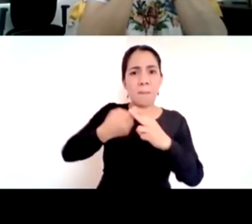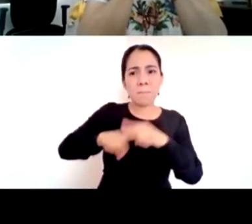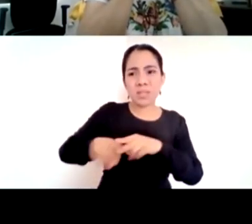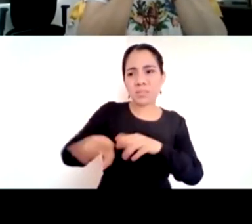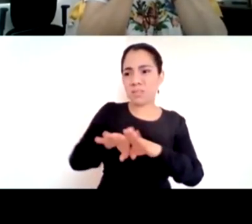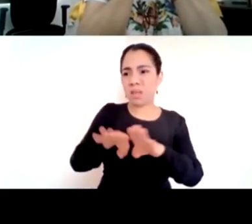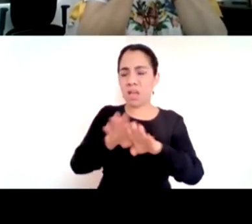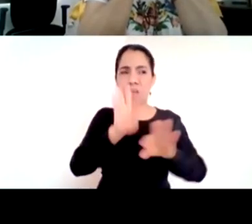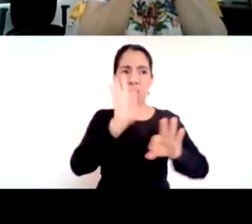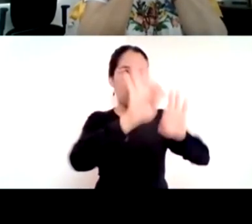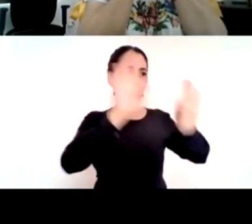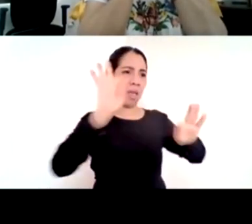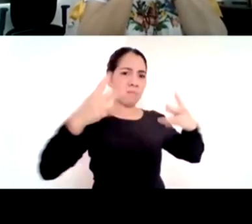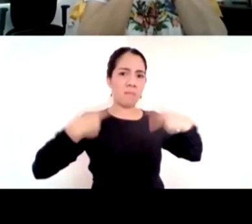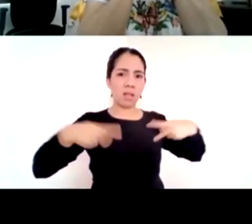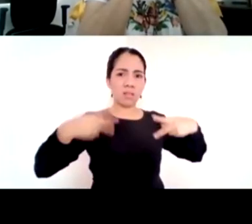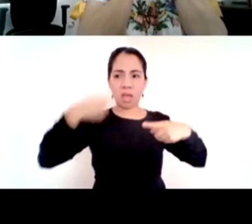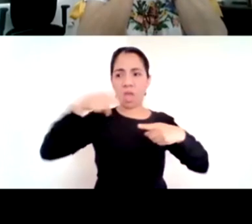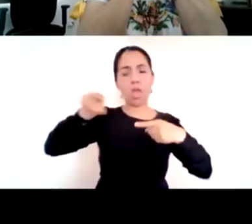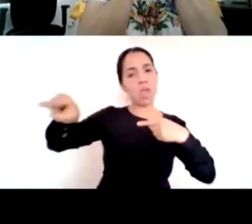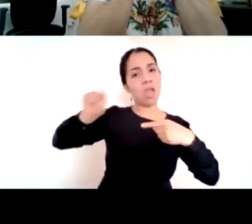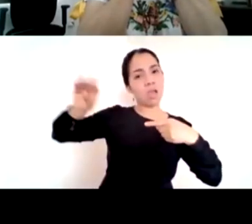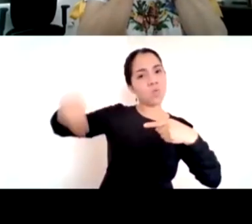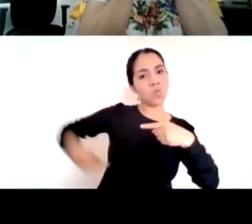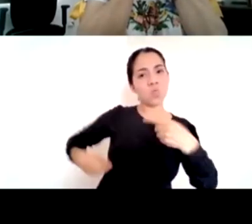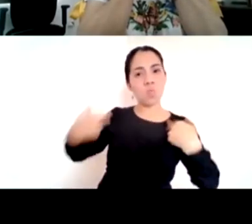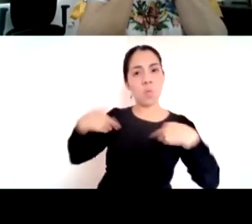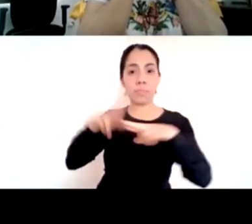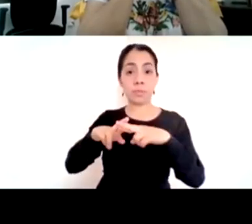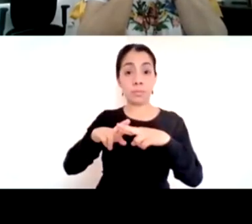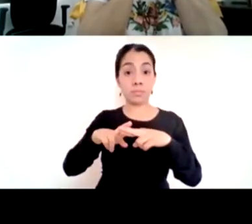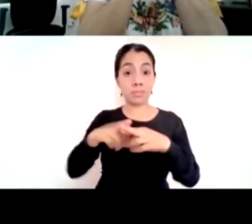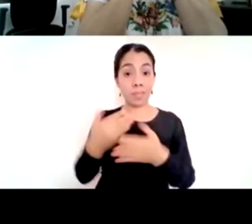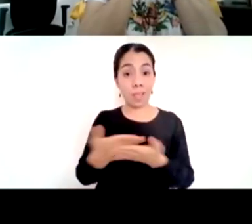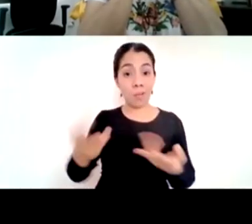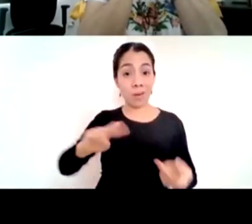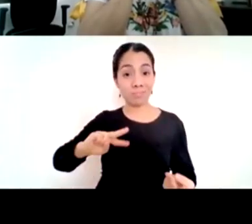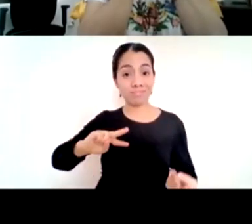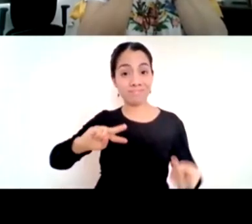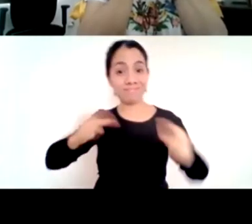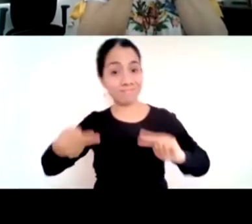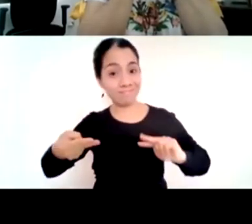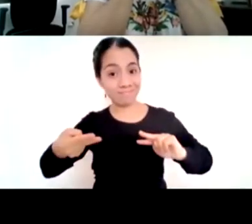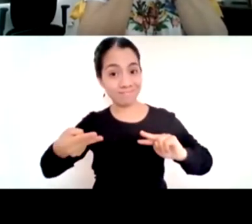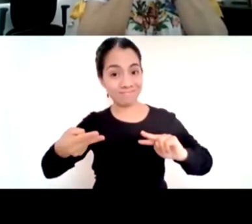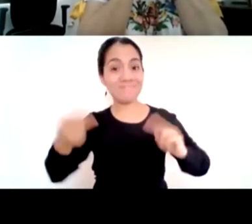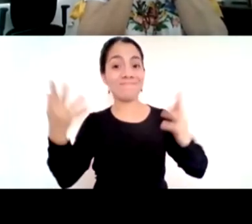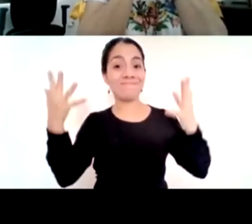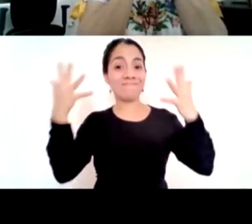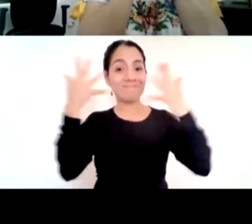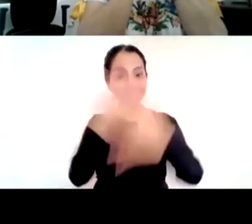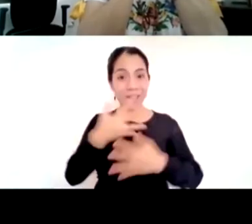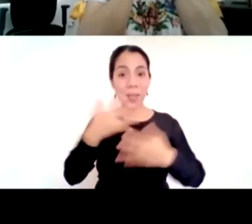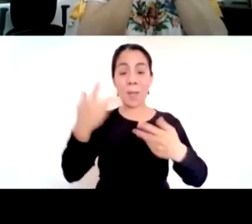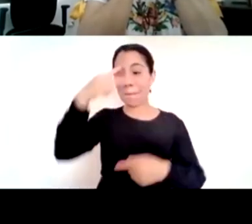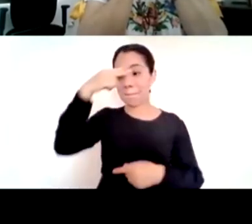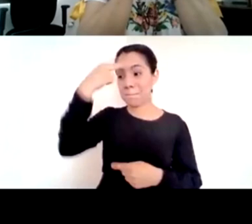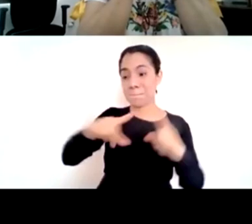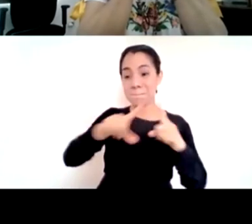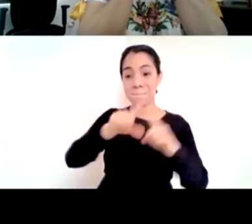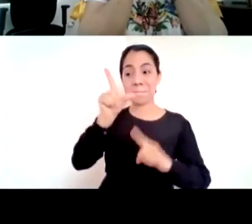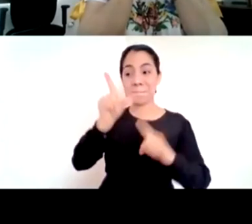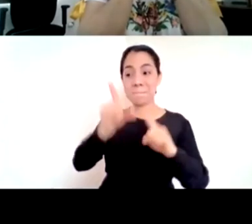México les da las gracias nos sentimos muy orgullosos y honrados de tener un